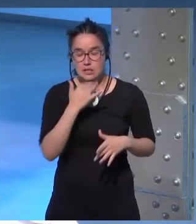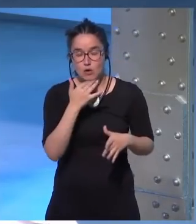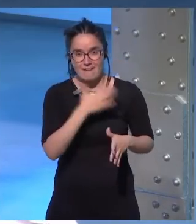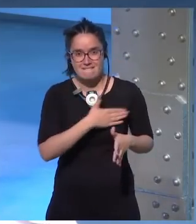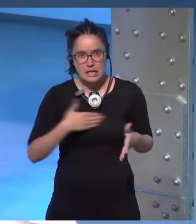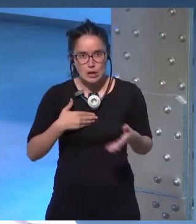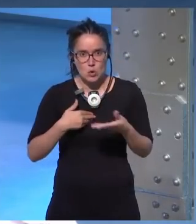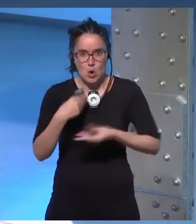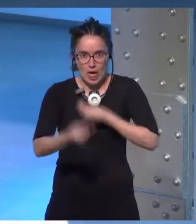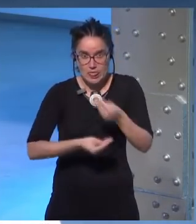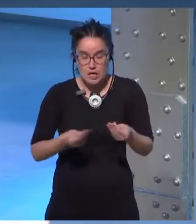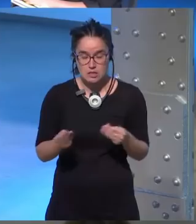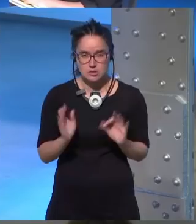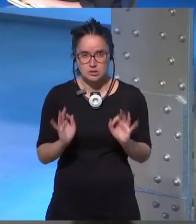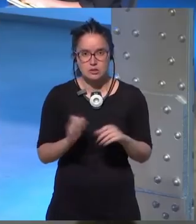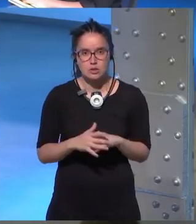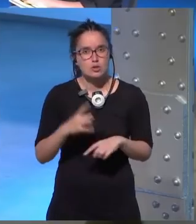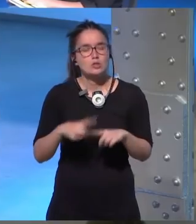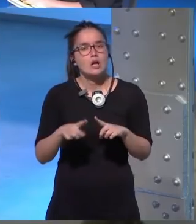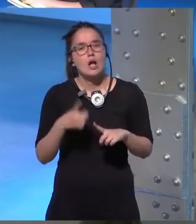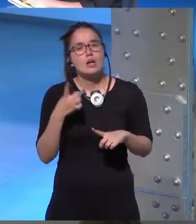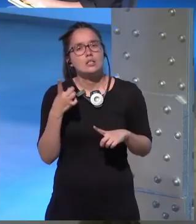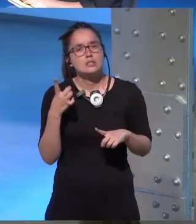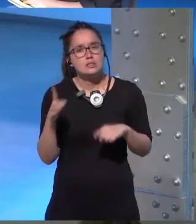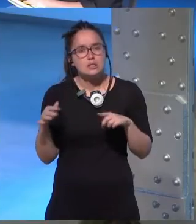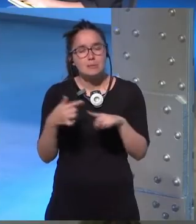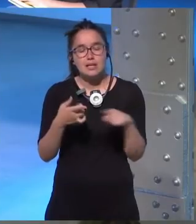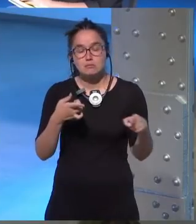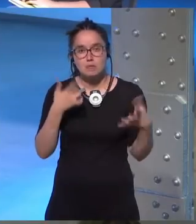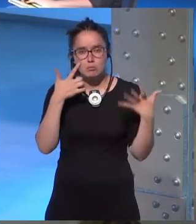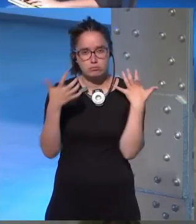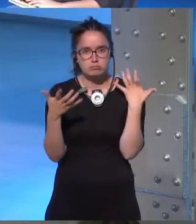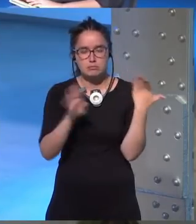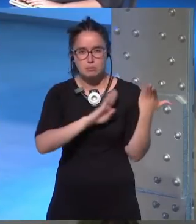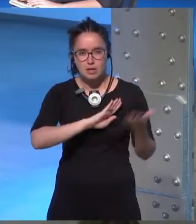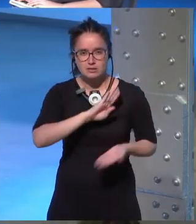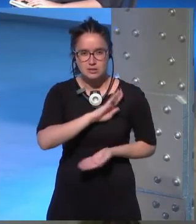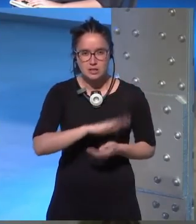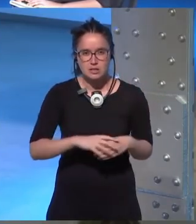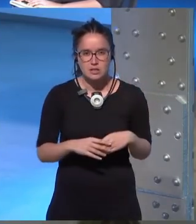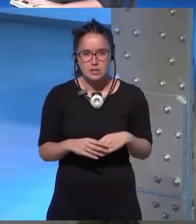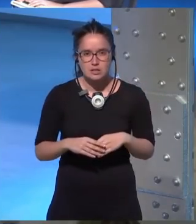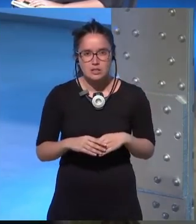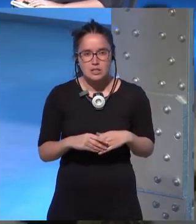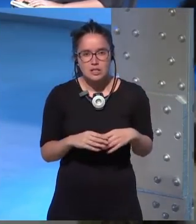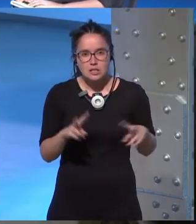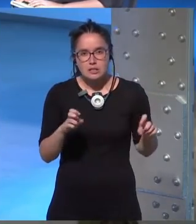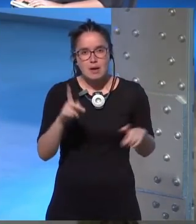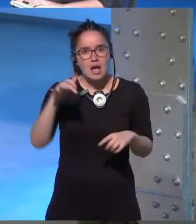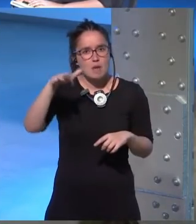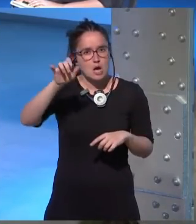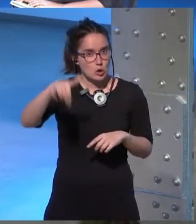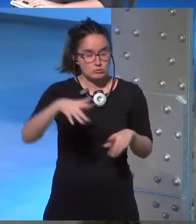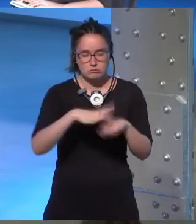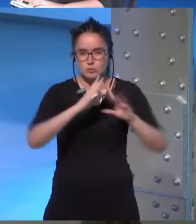me gustaría explorar desde luego cosa además que me llama mucho la atención del caso de Cameron